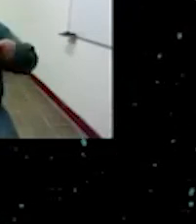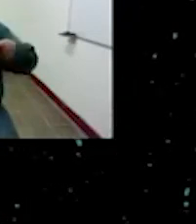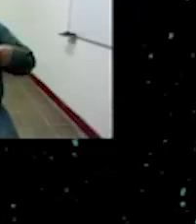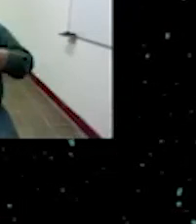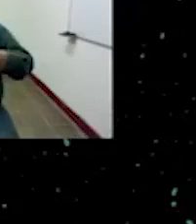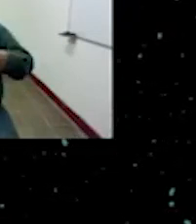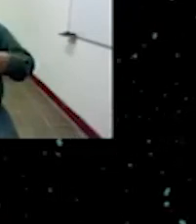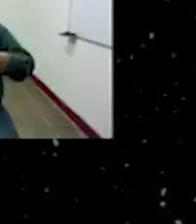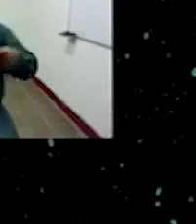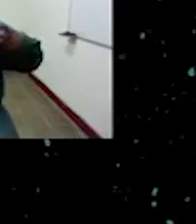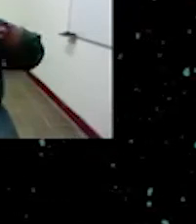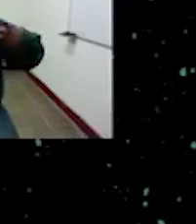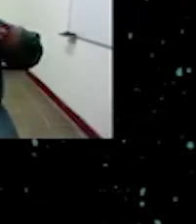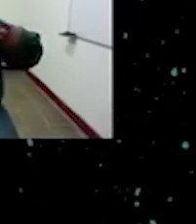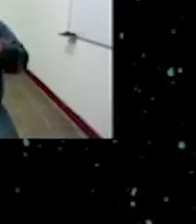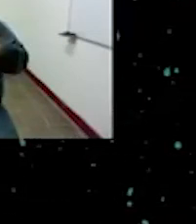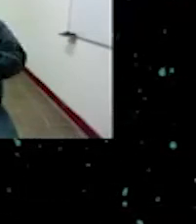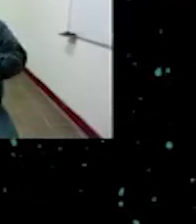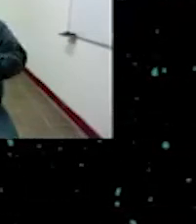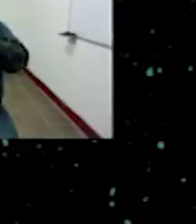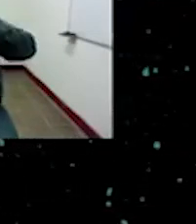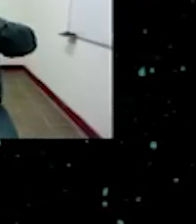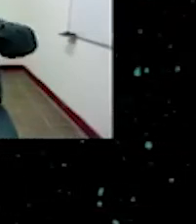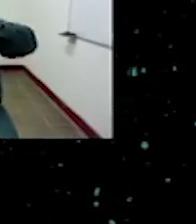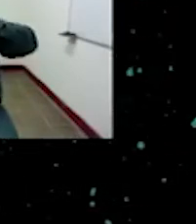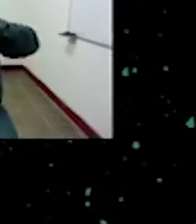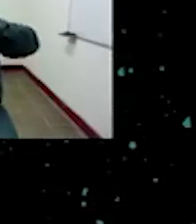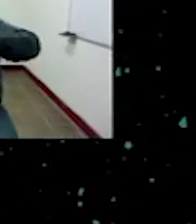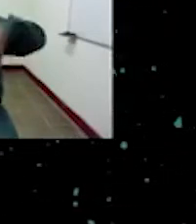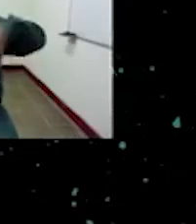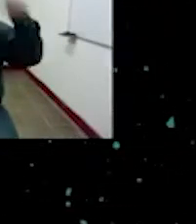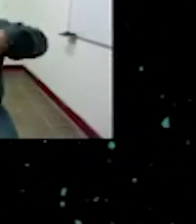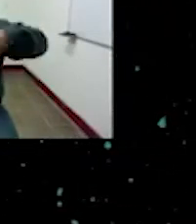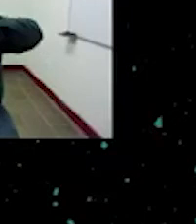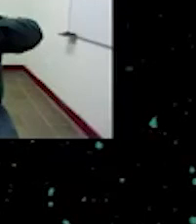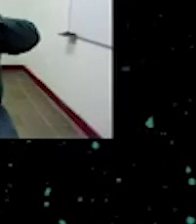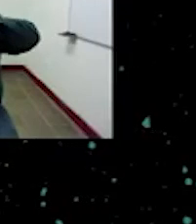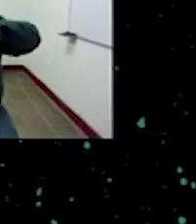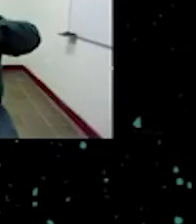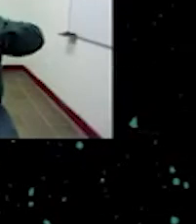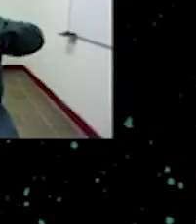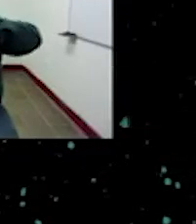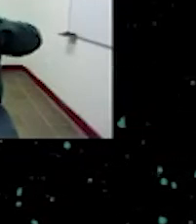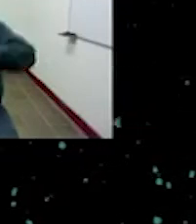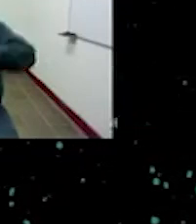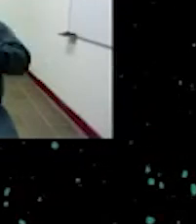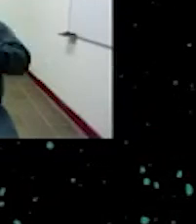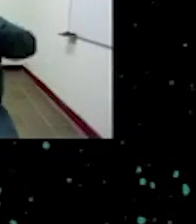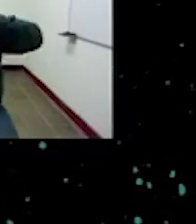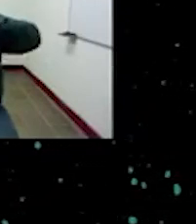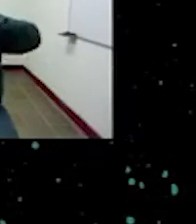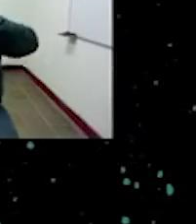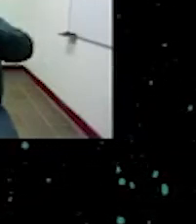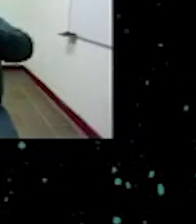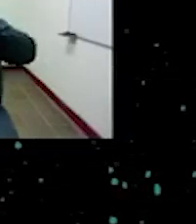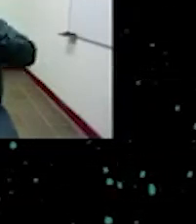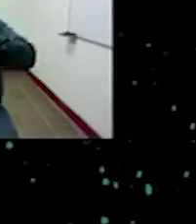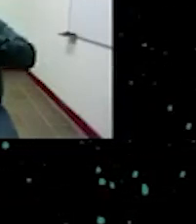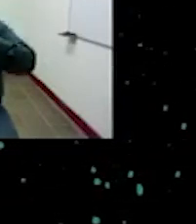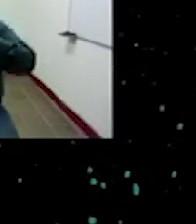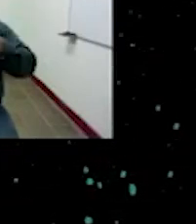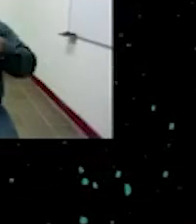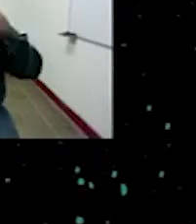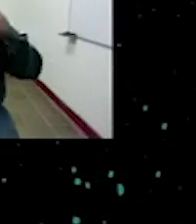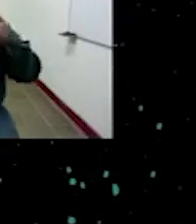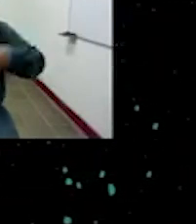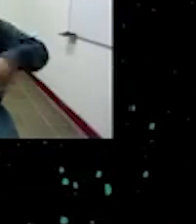un solo país africano lo podríamos decir pero es que en las Américas por ejemplo en Colombia si nos quedamos bueno estamos hablando solo